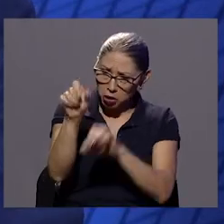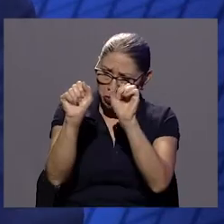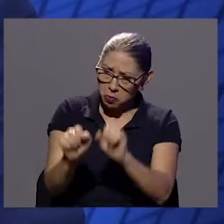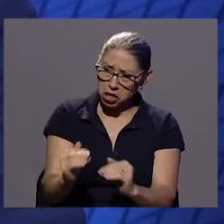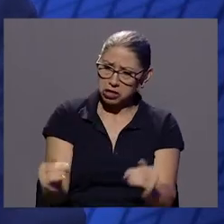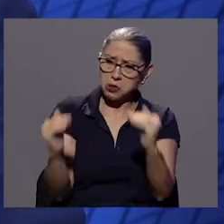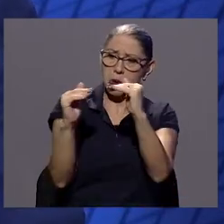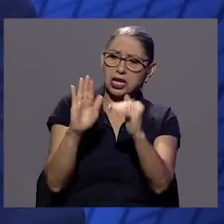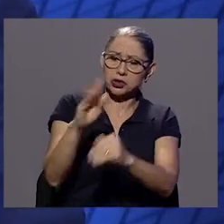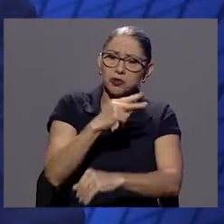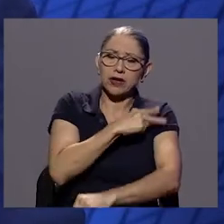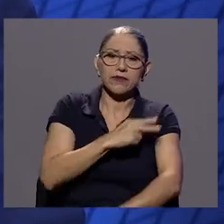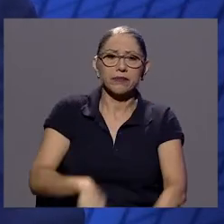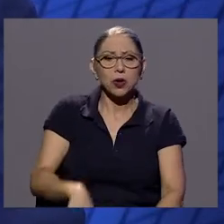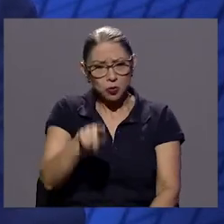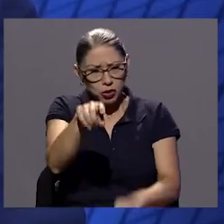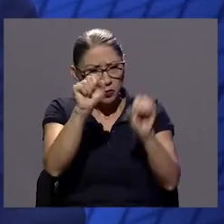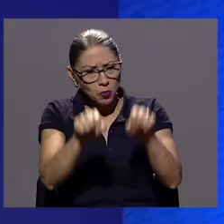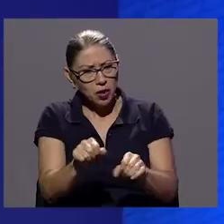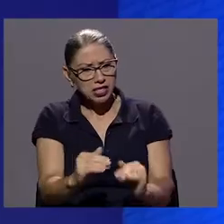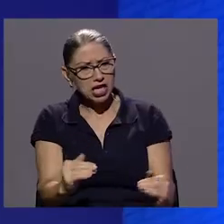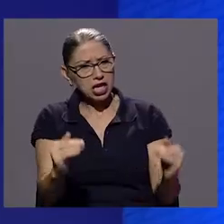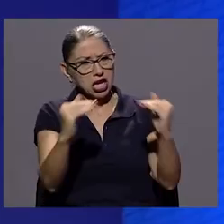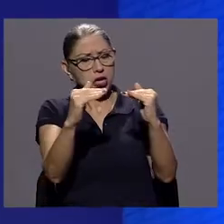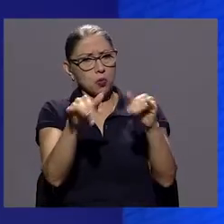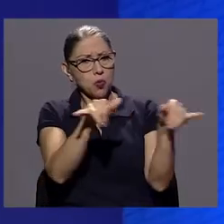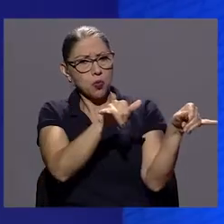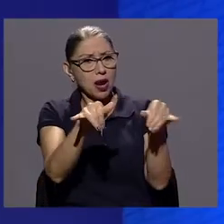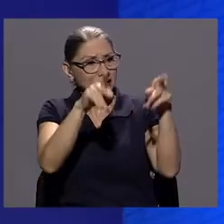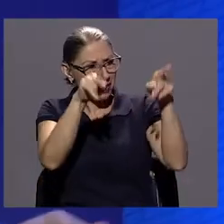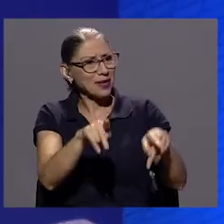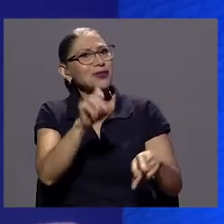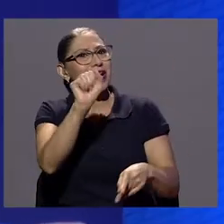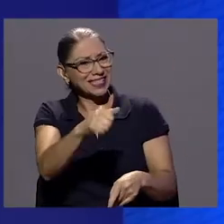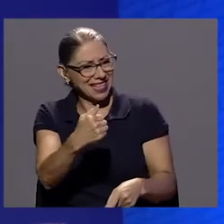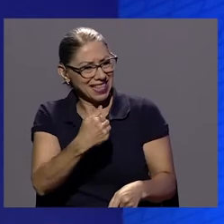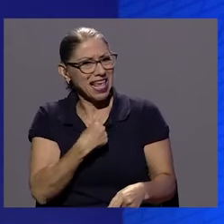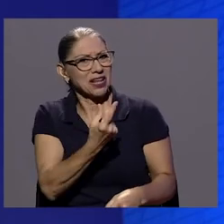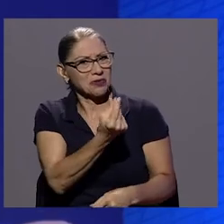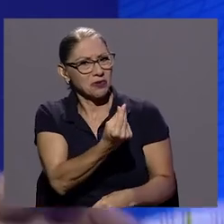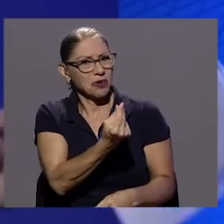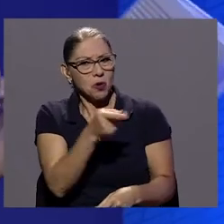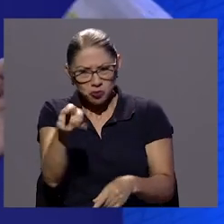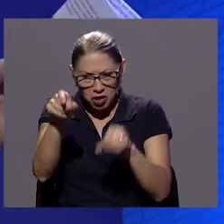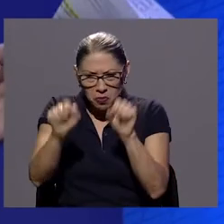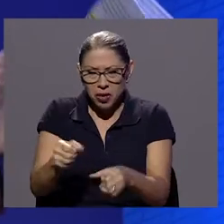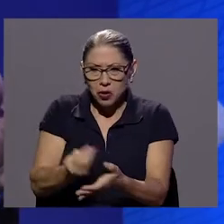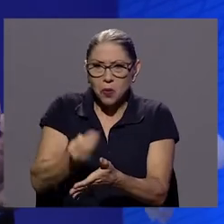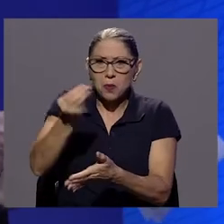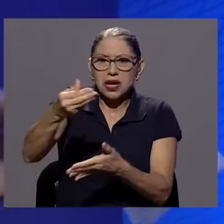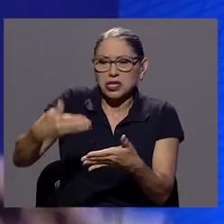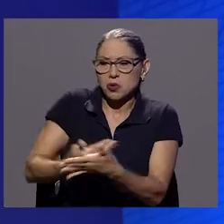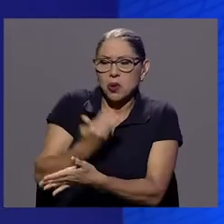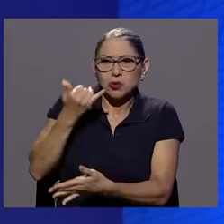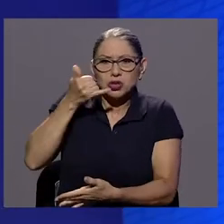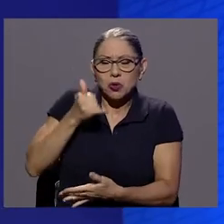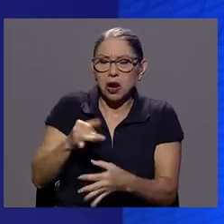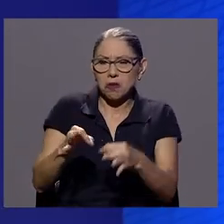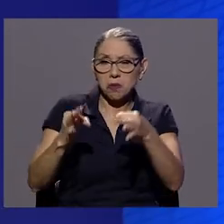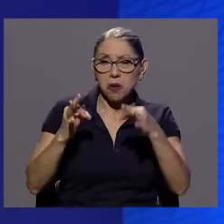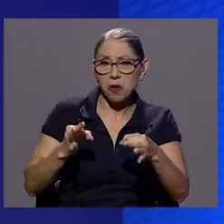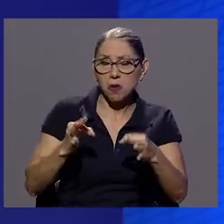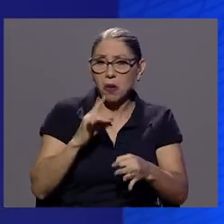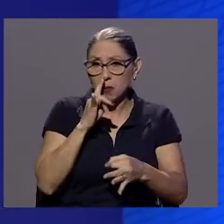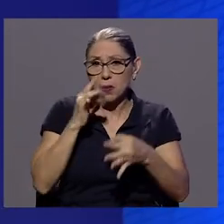igual que la persona que sí tiene recursos para tener ese teléfono celular. Yo creo que también un problema ha sido que esta presión hacia el